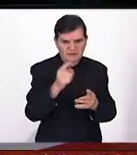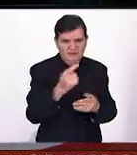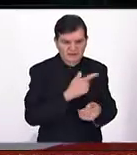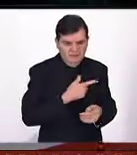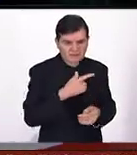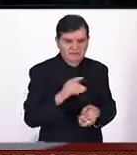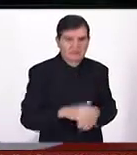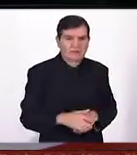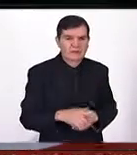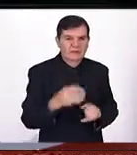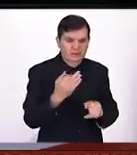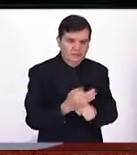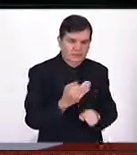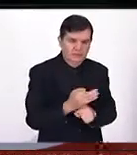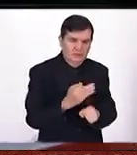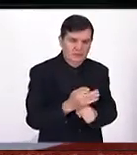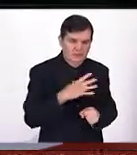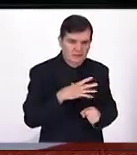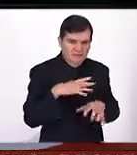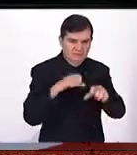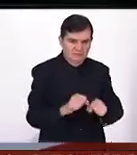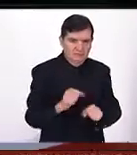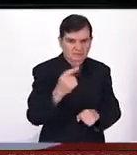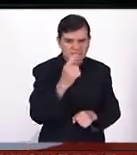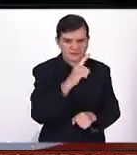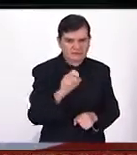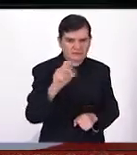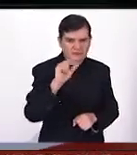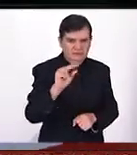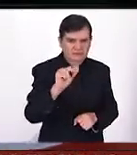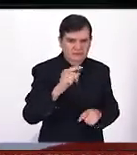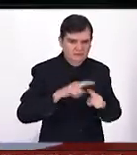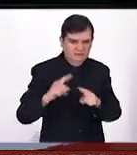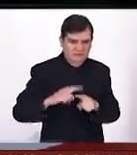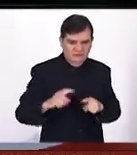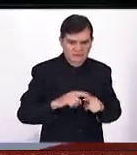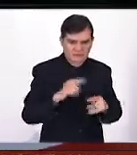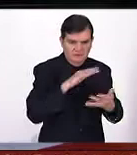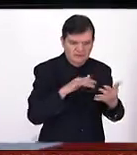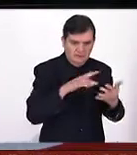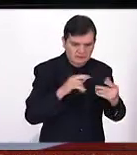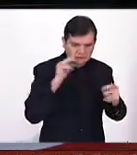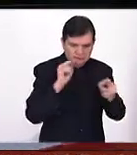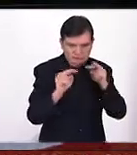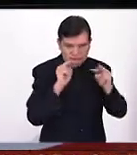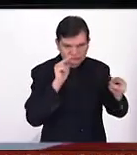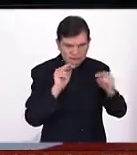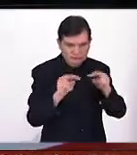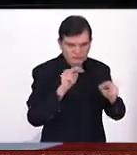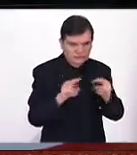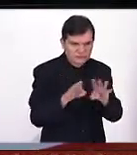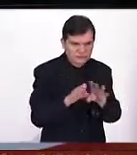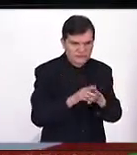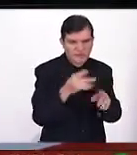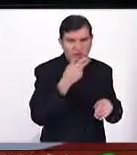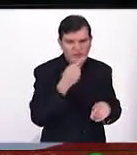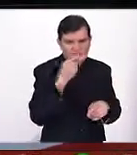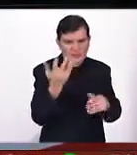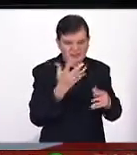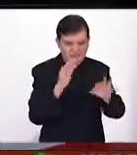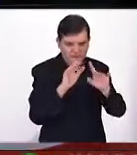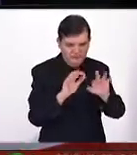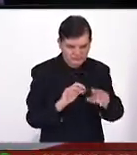gustando. Hasta el momento se han registrado hasta 180 lectores al mismo tiempo que están viendo mientras este escritor